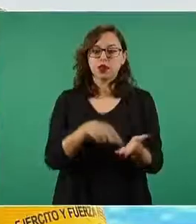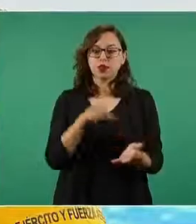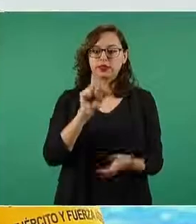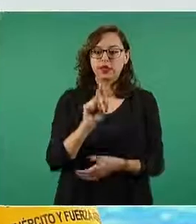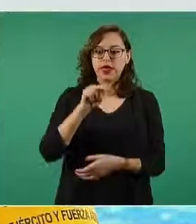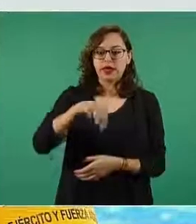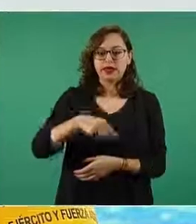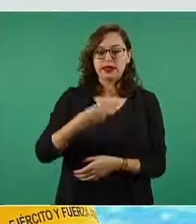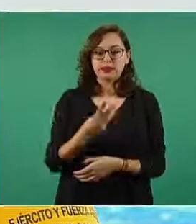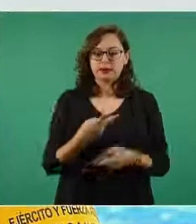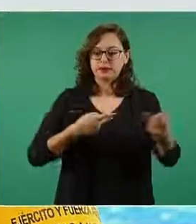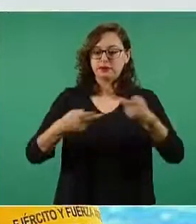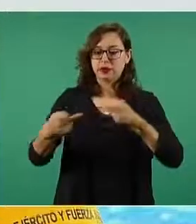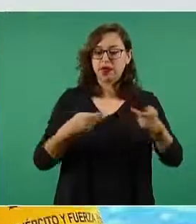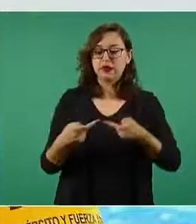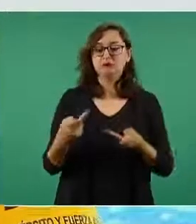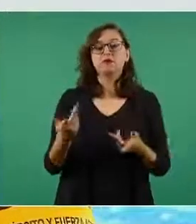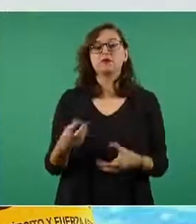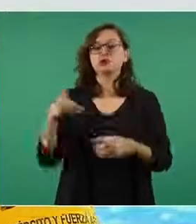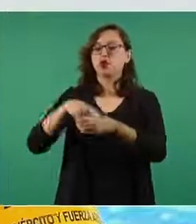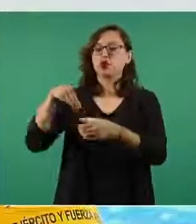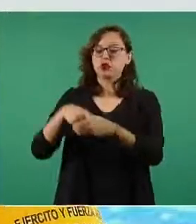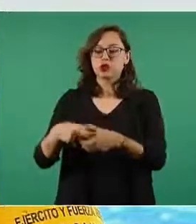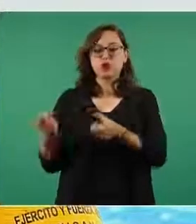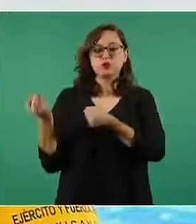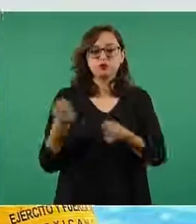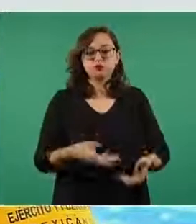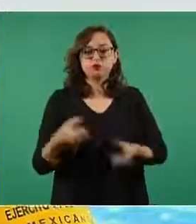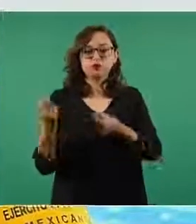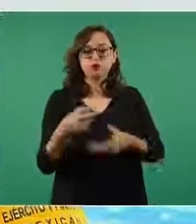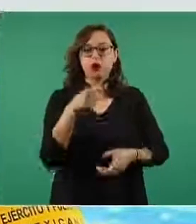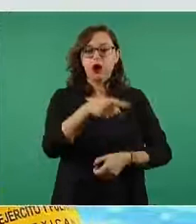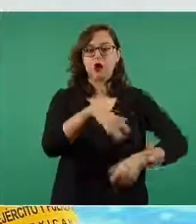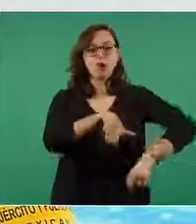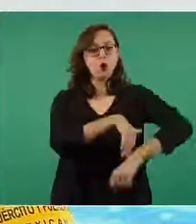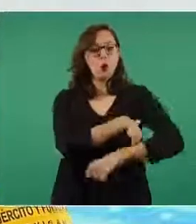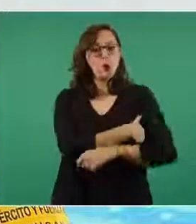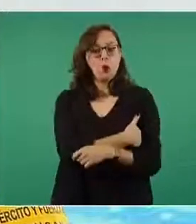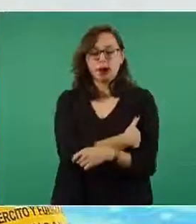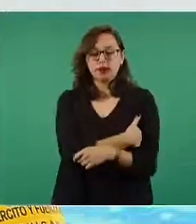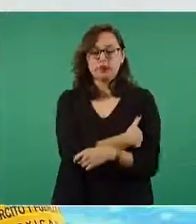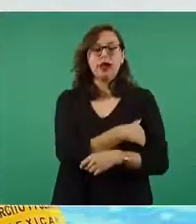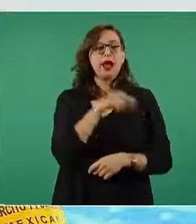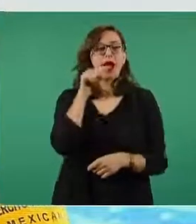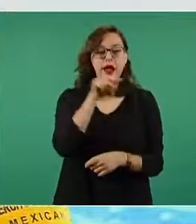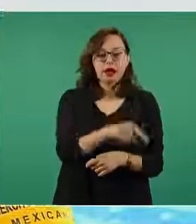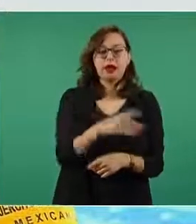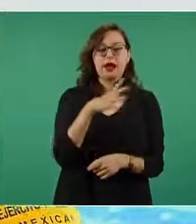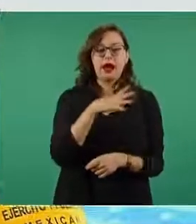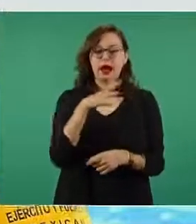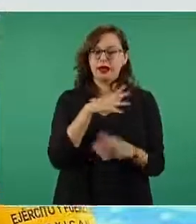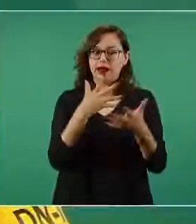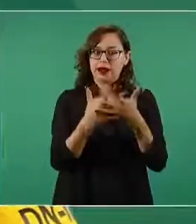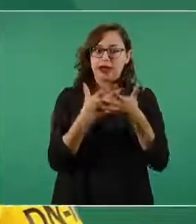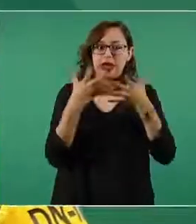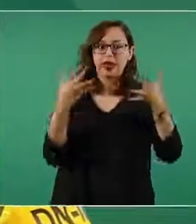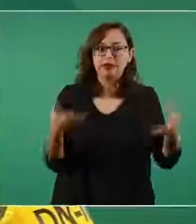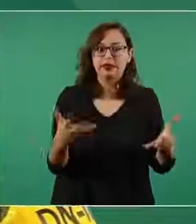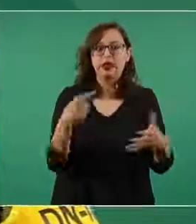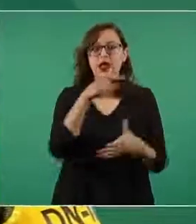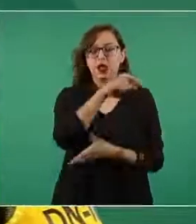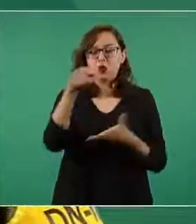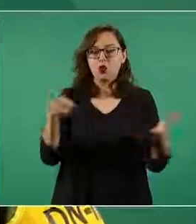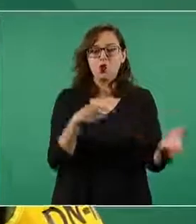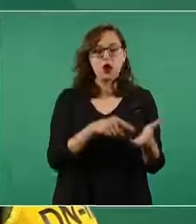-III cuyo objeto es captar en gran escala las donaciones de víveres ahí tenemos ahora un gran centro de acopio es un